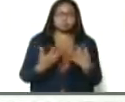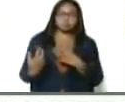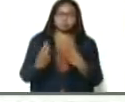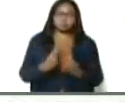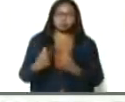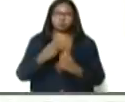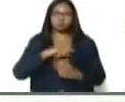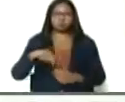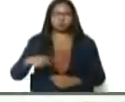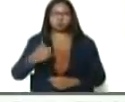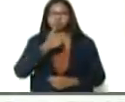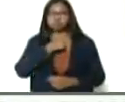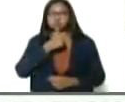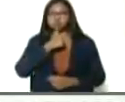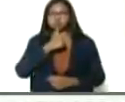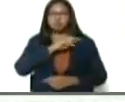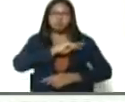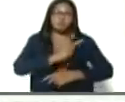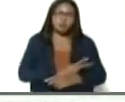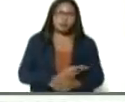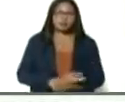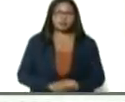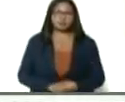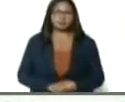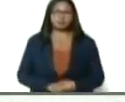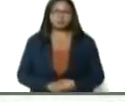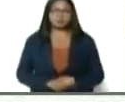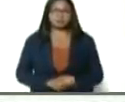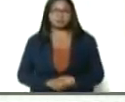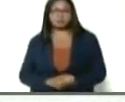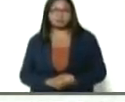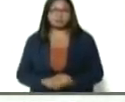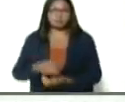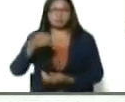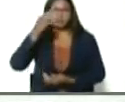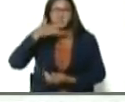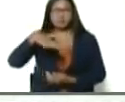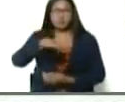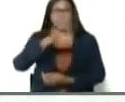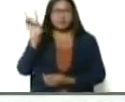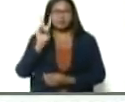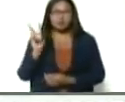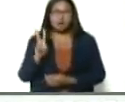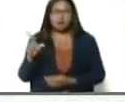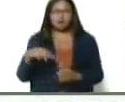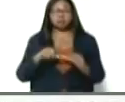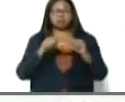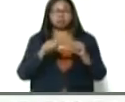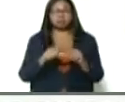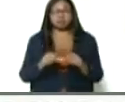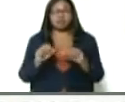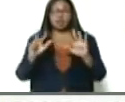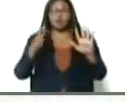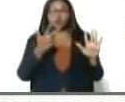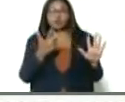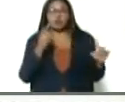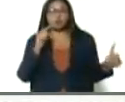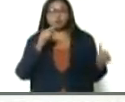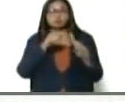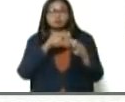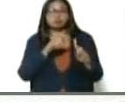tremenda, pues, que el pueblo venezolano ha asumido. Bueno, el octavo mandamiento,